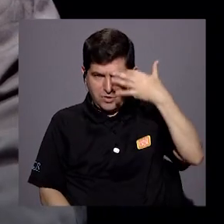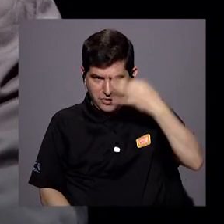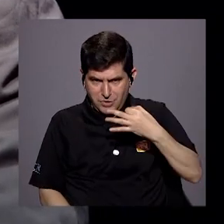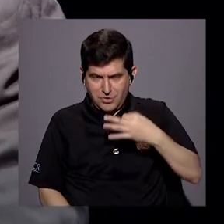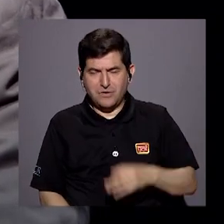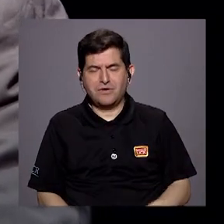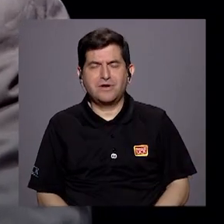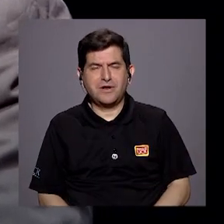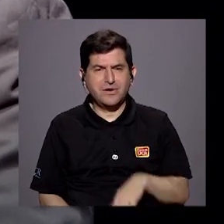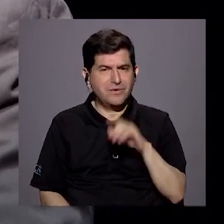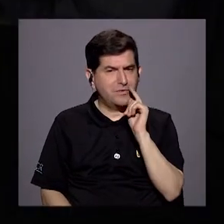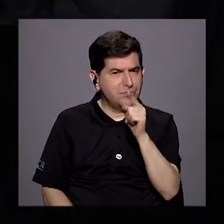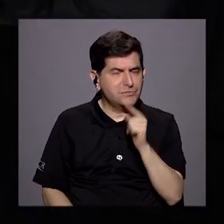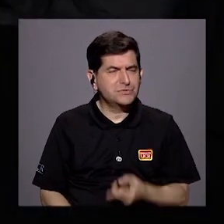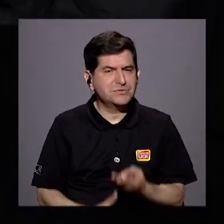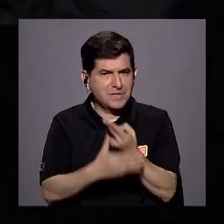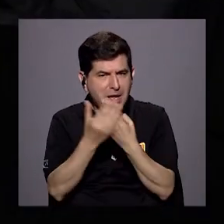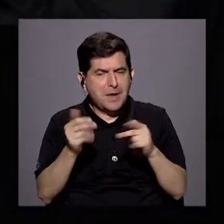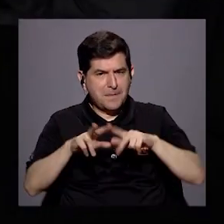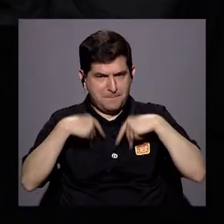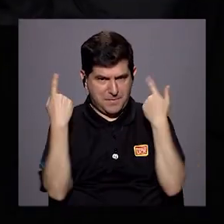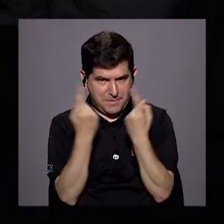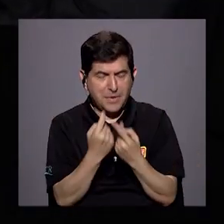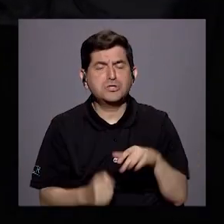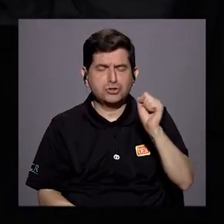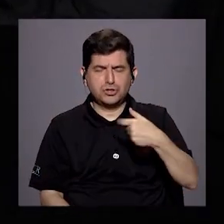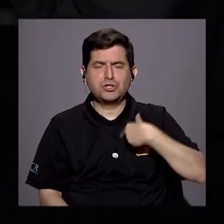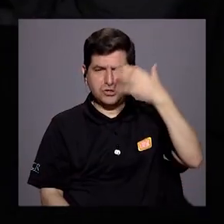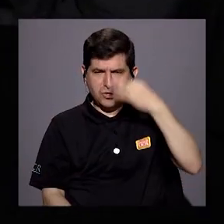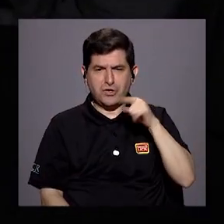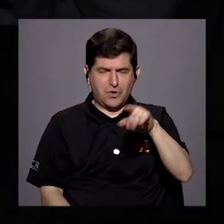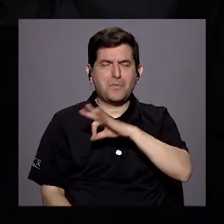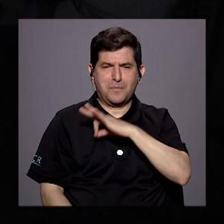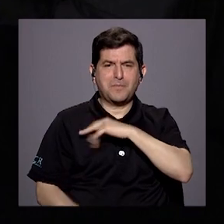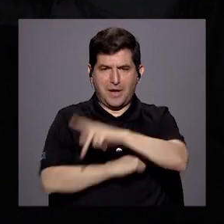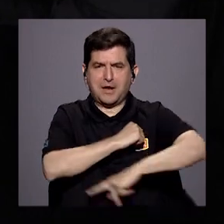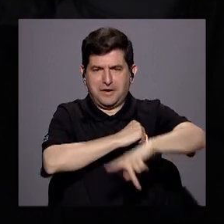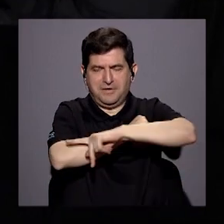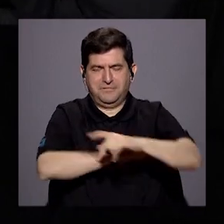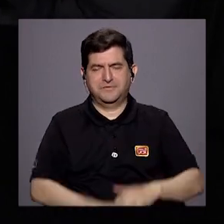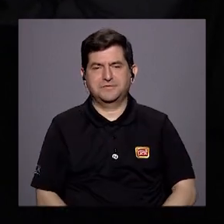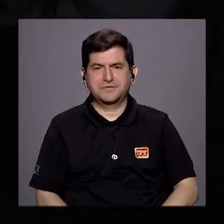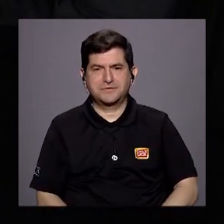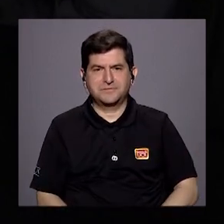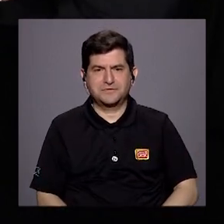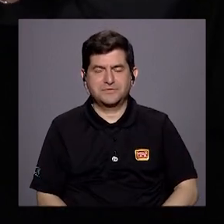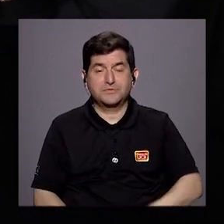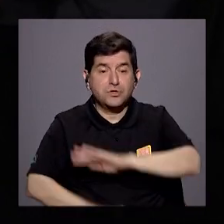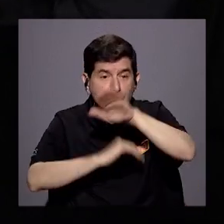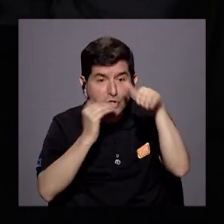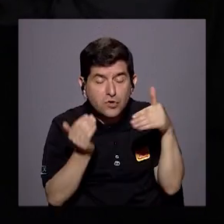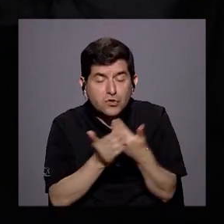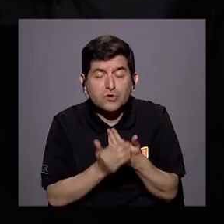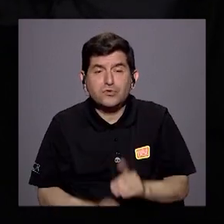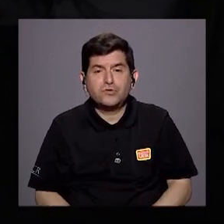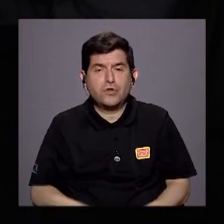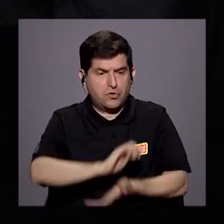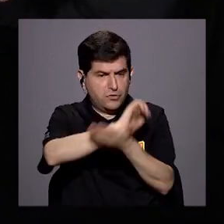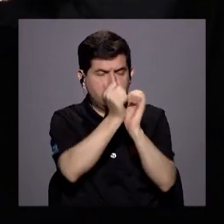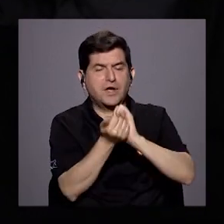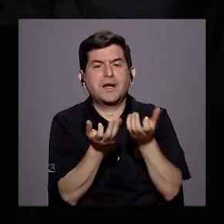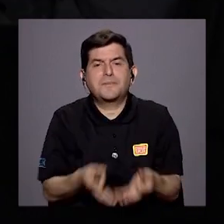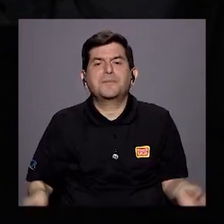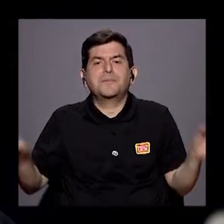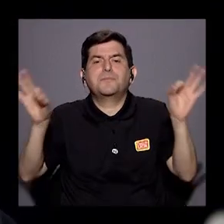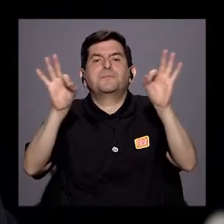firmemente en el bipartidismo. Yo creo que el bipartidismo le hizo un gran bien a este país. Además, todas las reformas